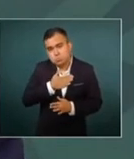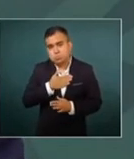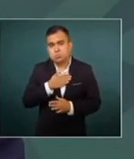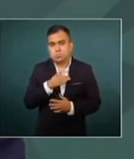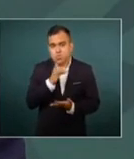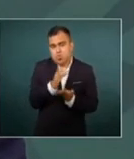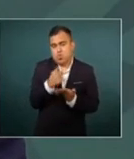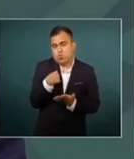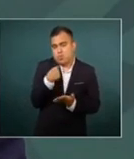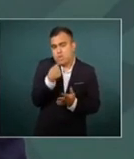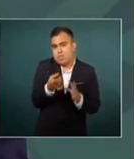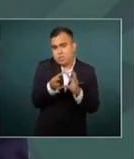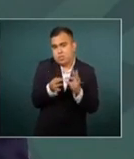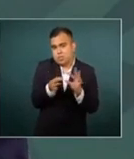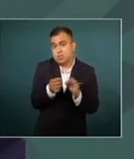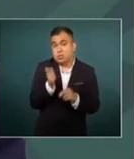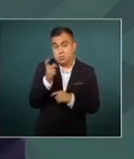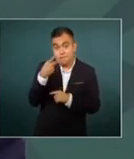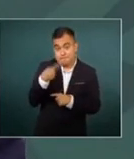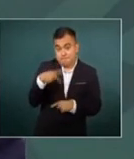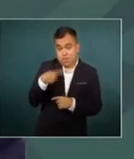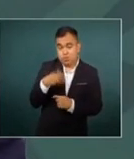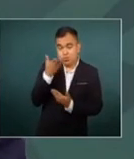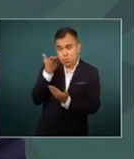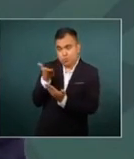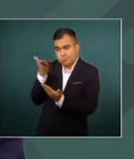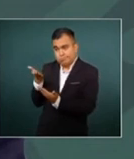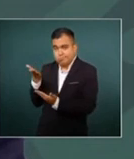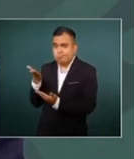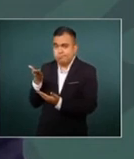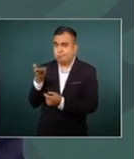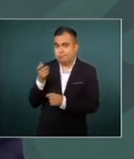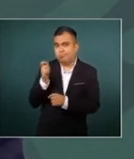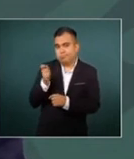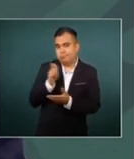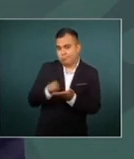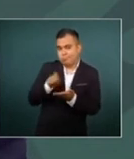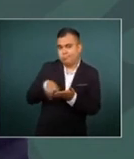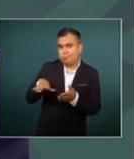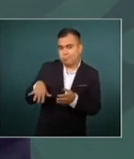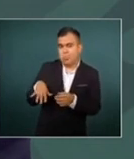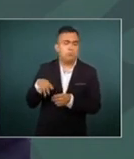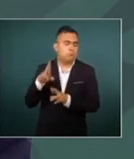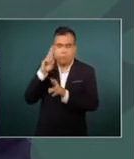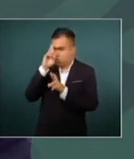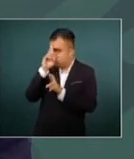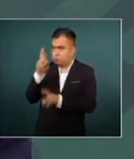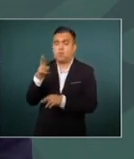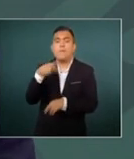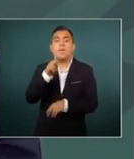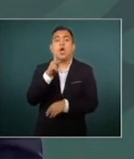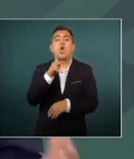la expresión de estas personas es respetable pero el mensaje creo que hoy es claro y el presidente